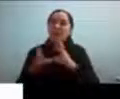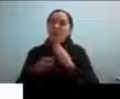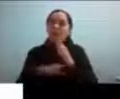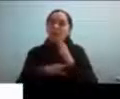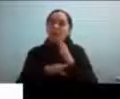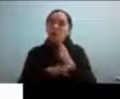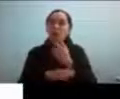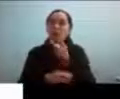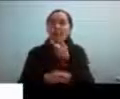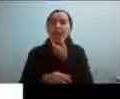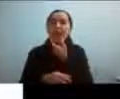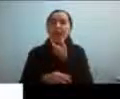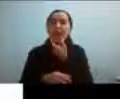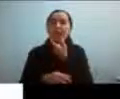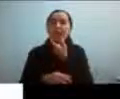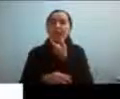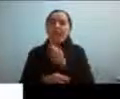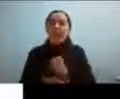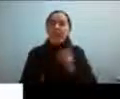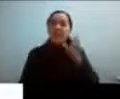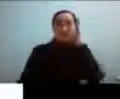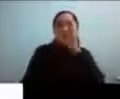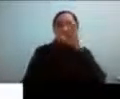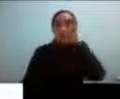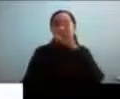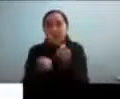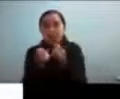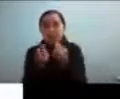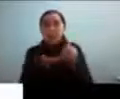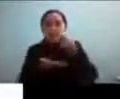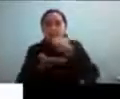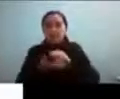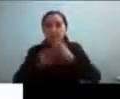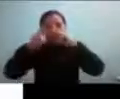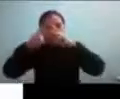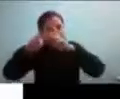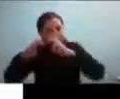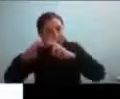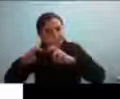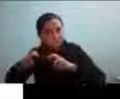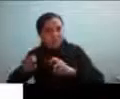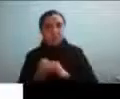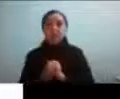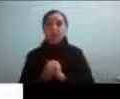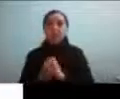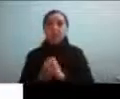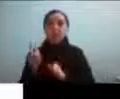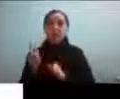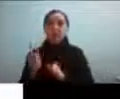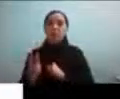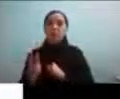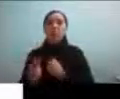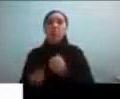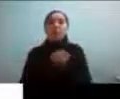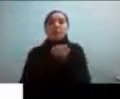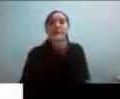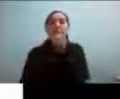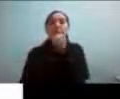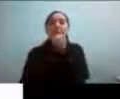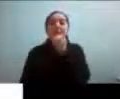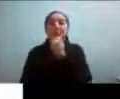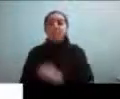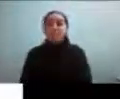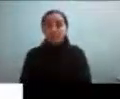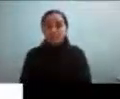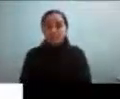financiamiento y decir voy a investigar esto tuve dos grandes errores iniciales el